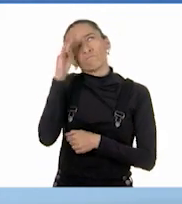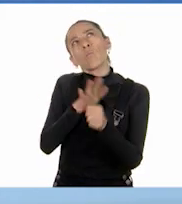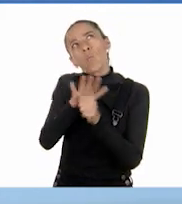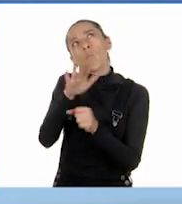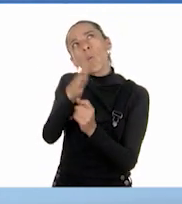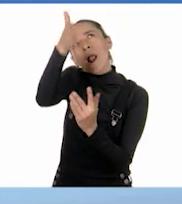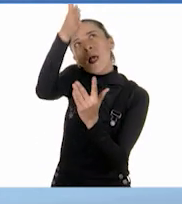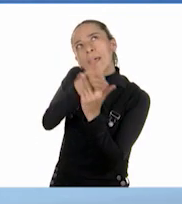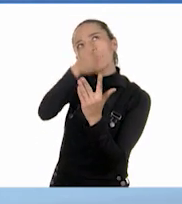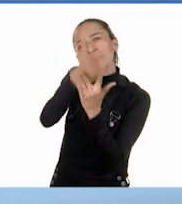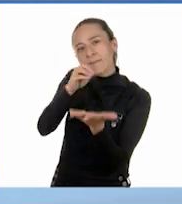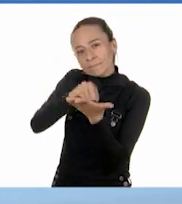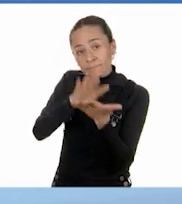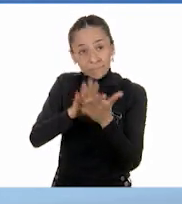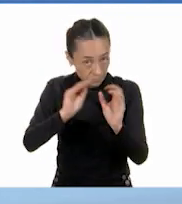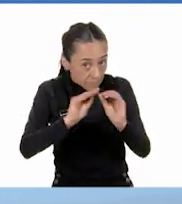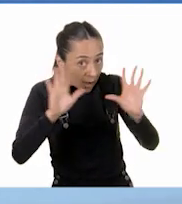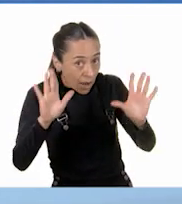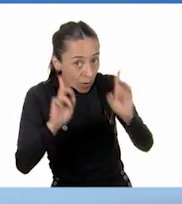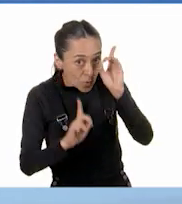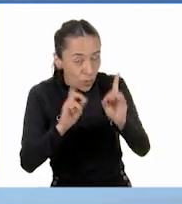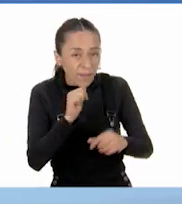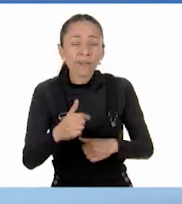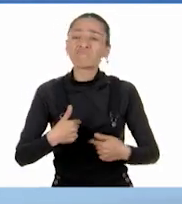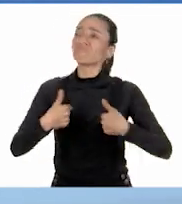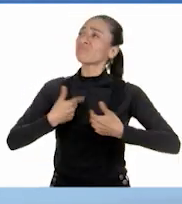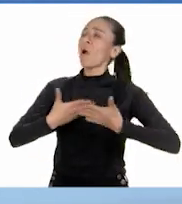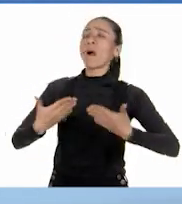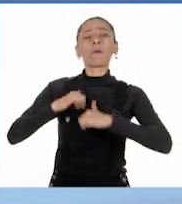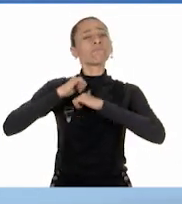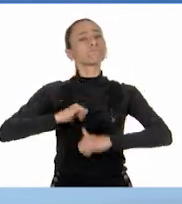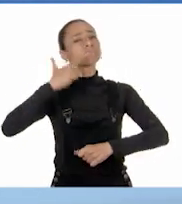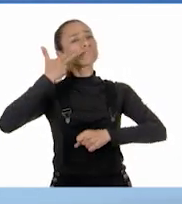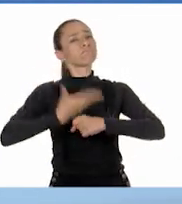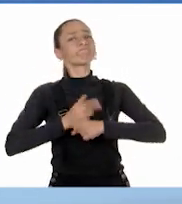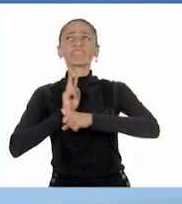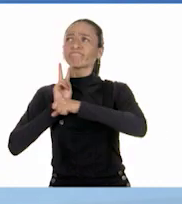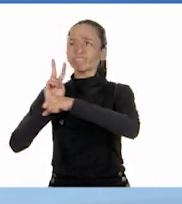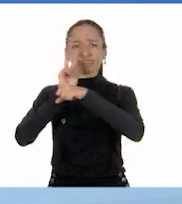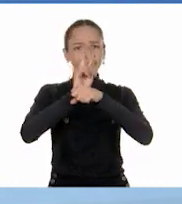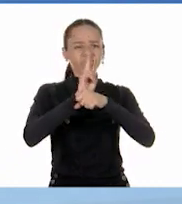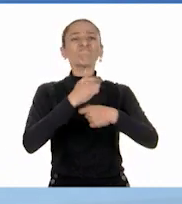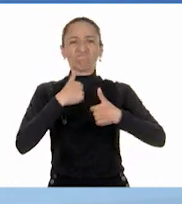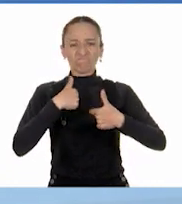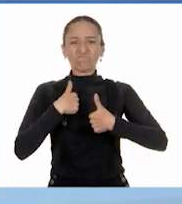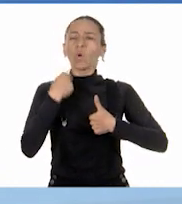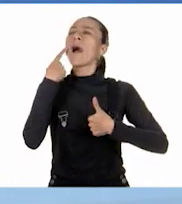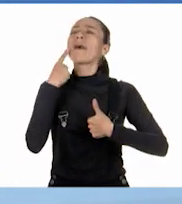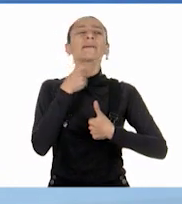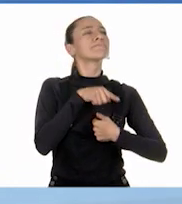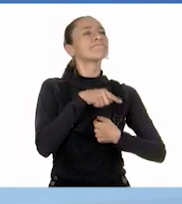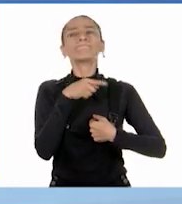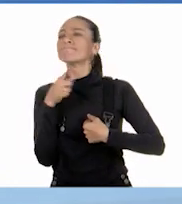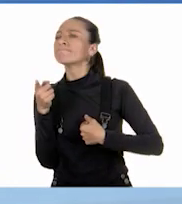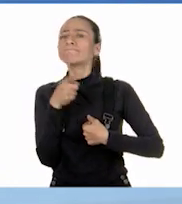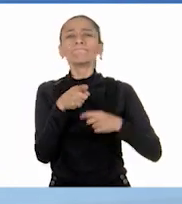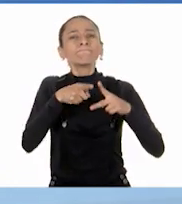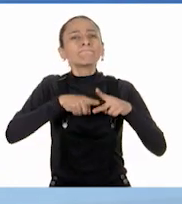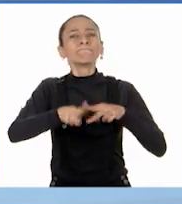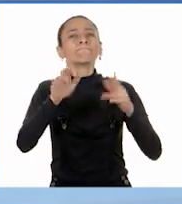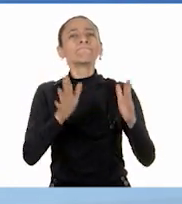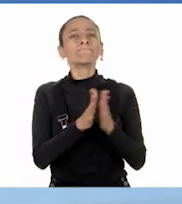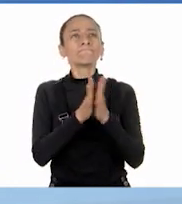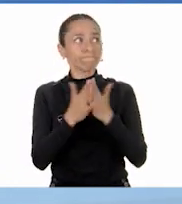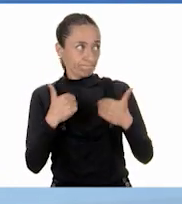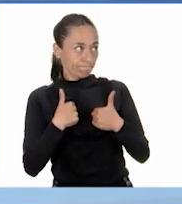ojo vigilante voy a dirigir la participación. ¿Sí? Muy bien. Muy bien. Ahora